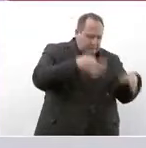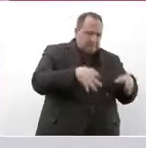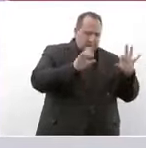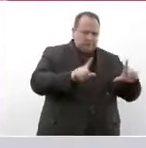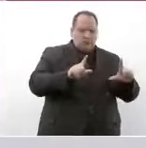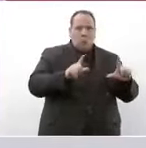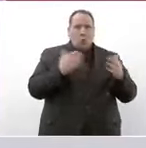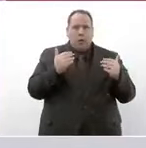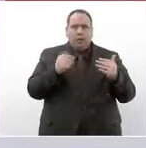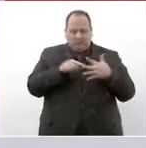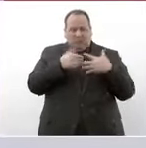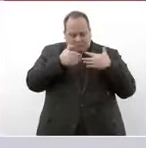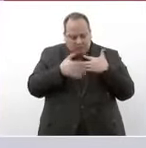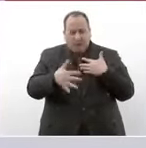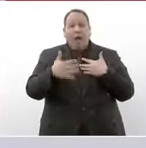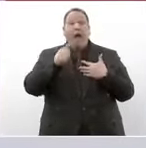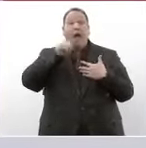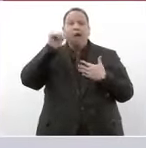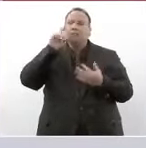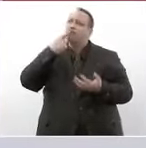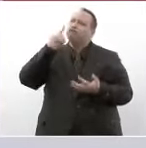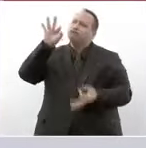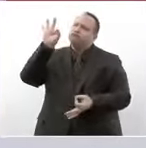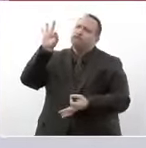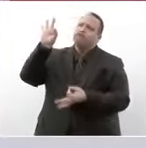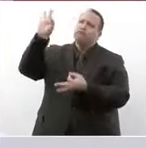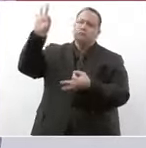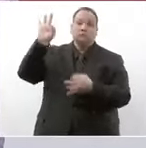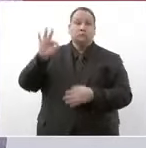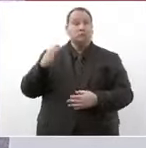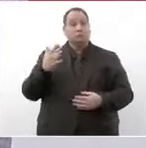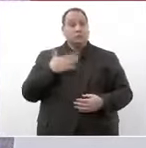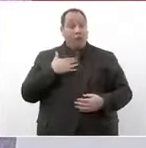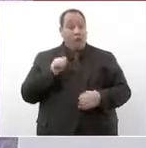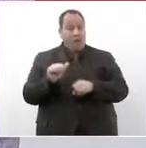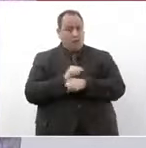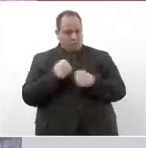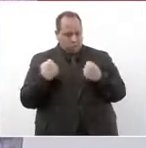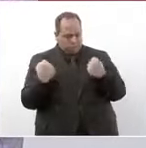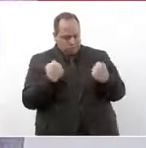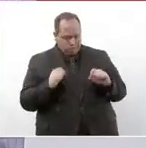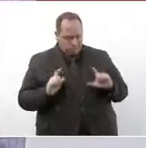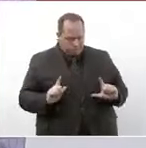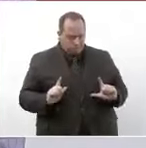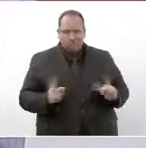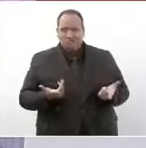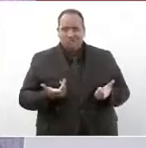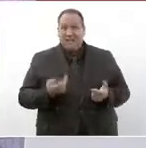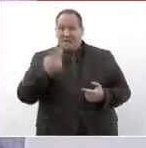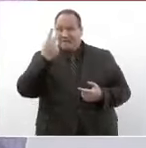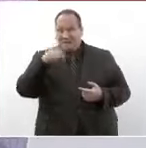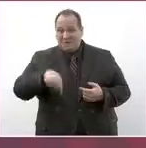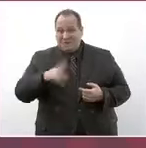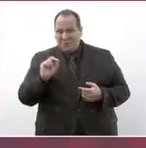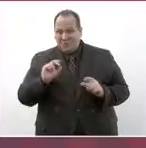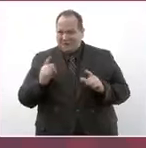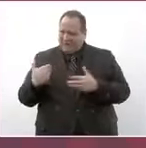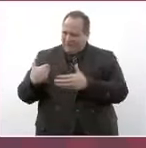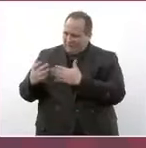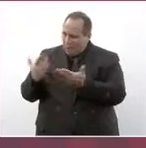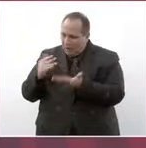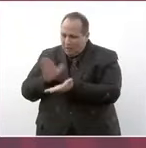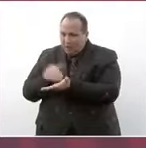ya firmamos el decreto para que el que tenga un carro no regularizado